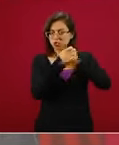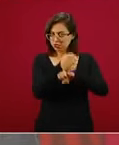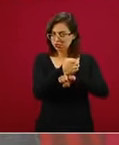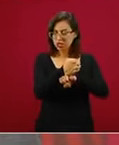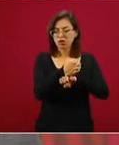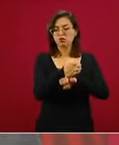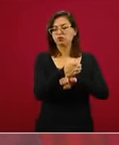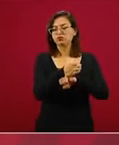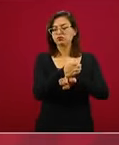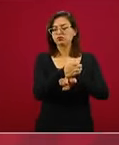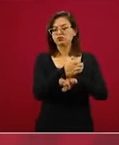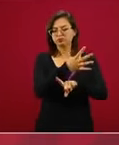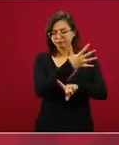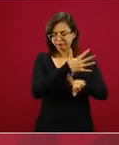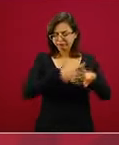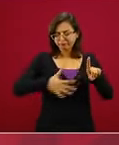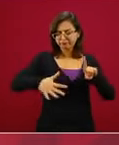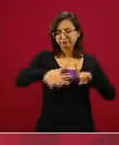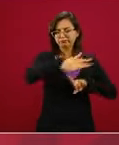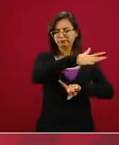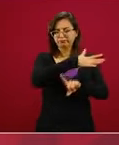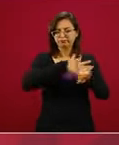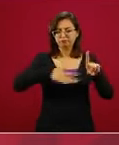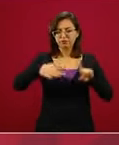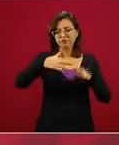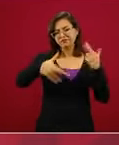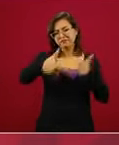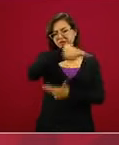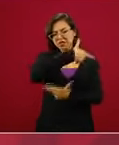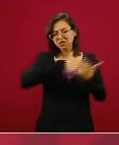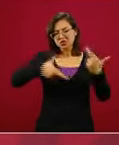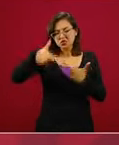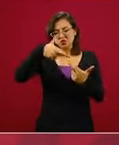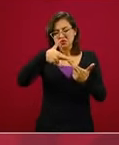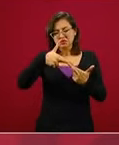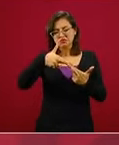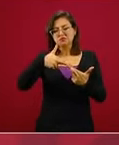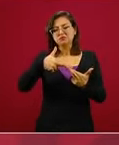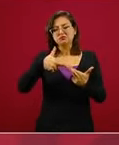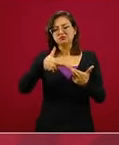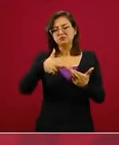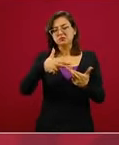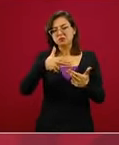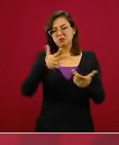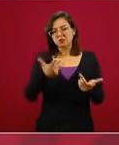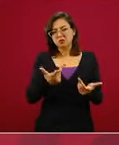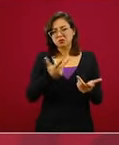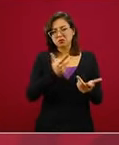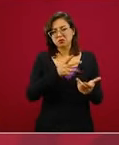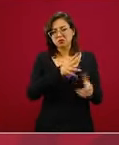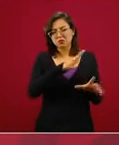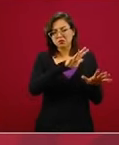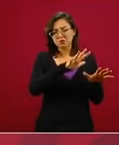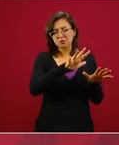de cada región de cada estado